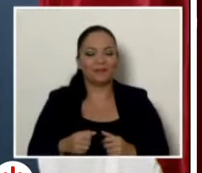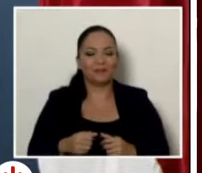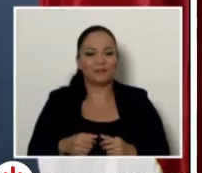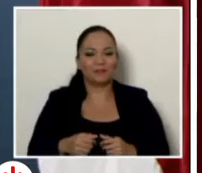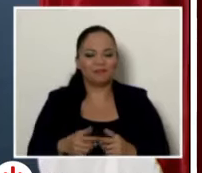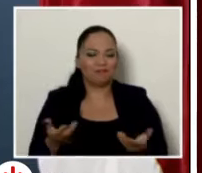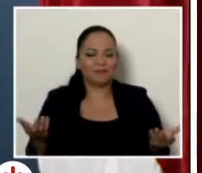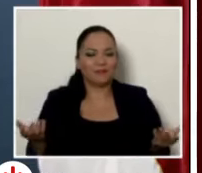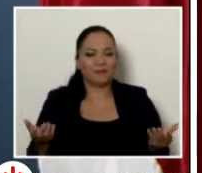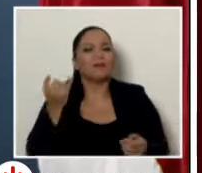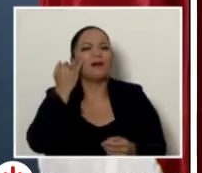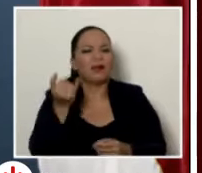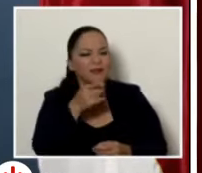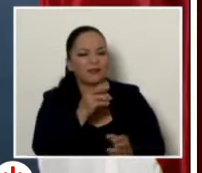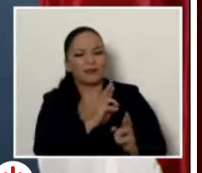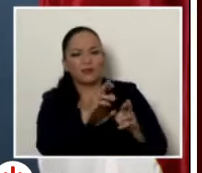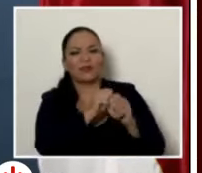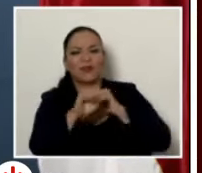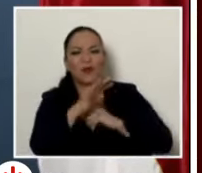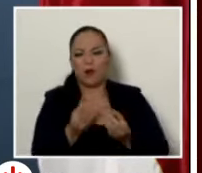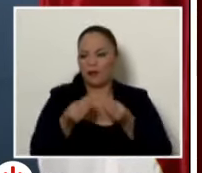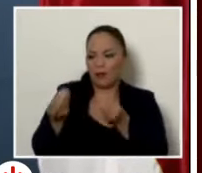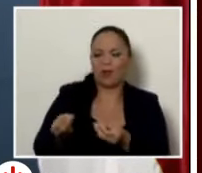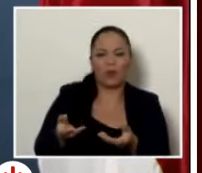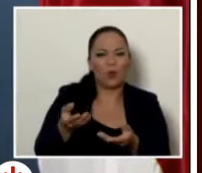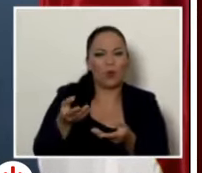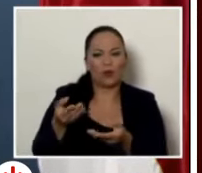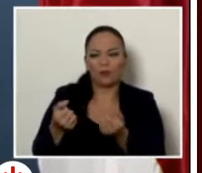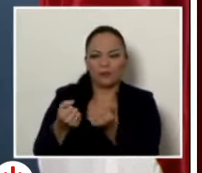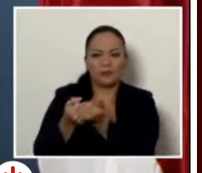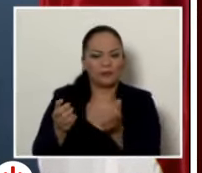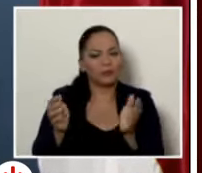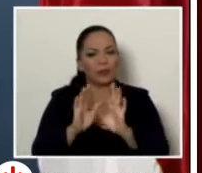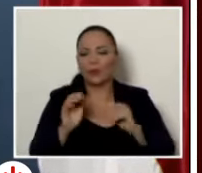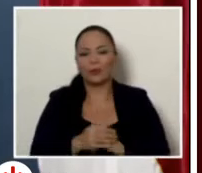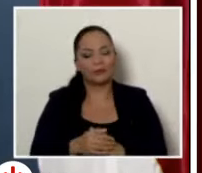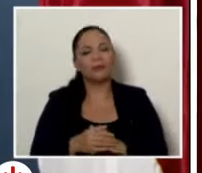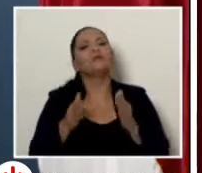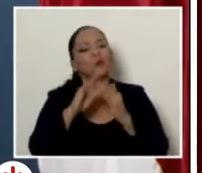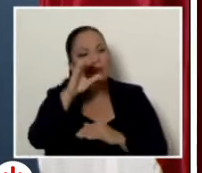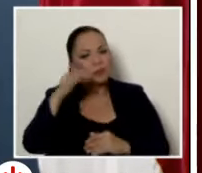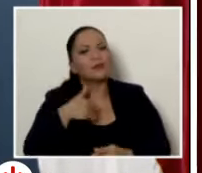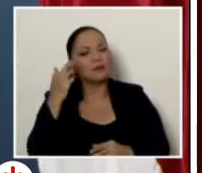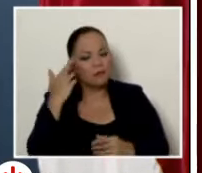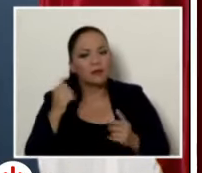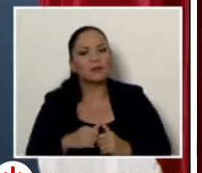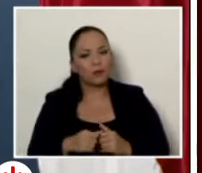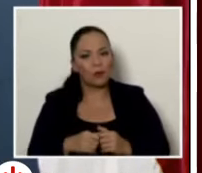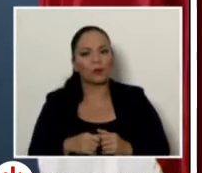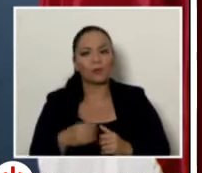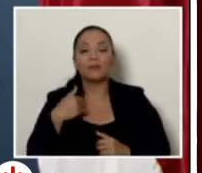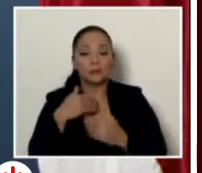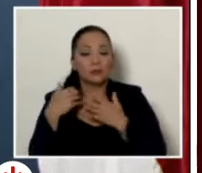nefasto en el que ocurrió la sala cuarta y si tiene razón el pueblo señor ministro de salud